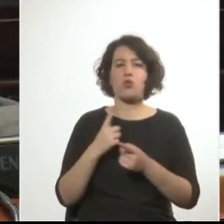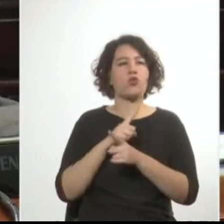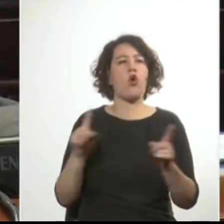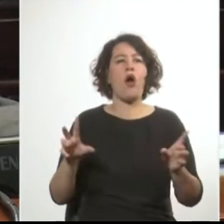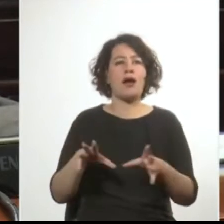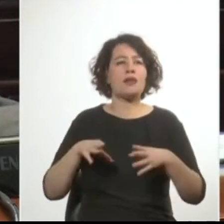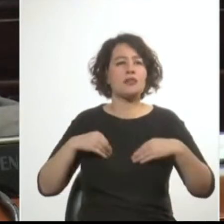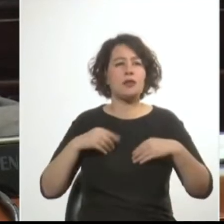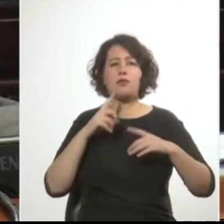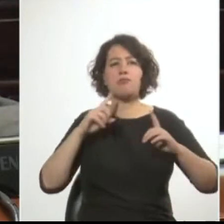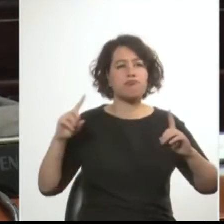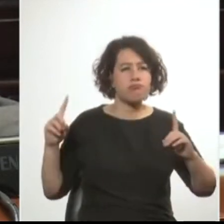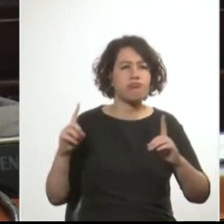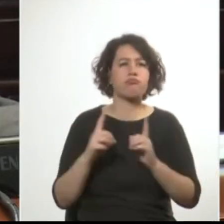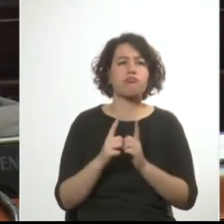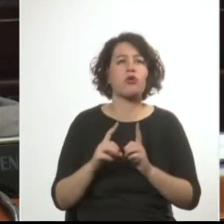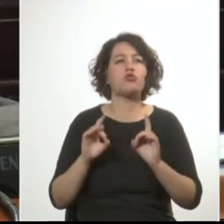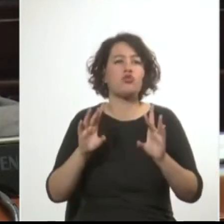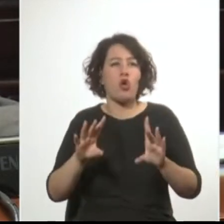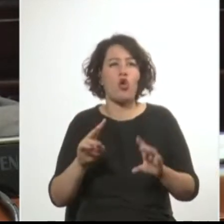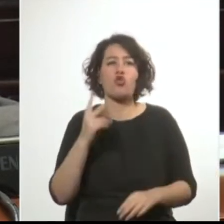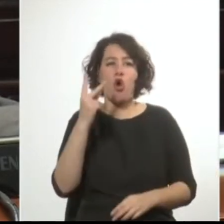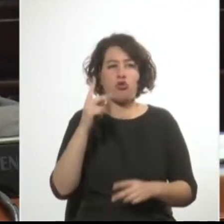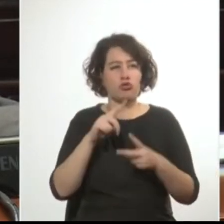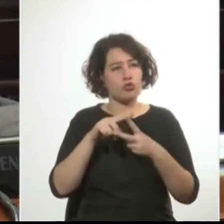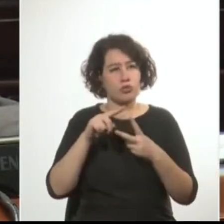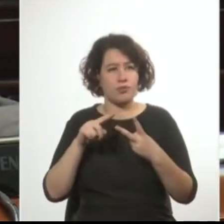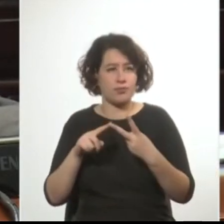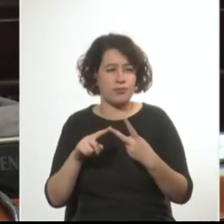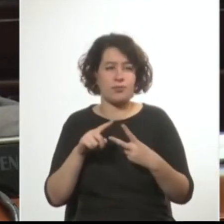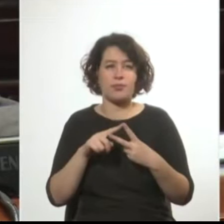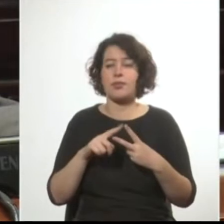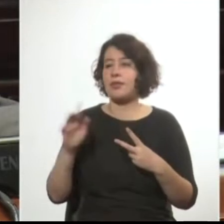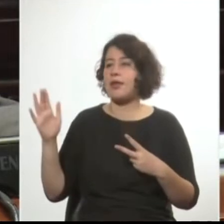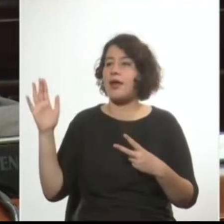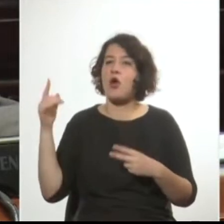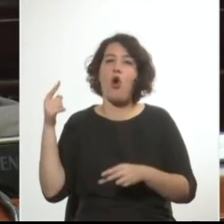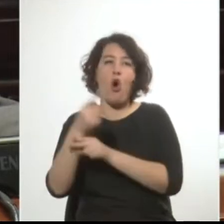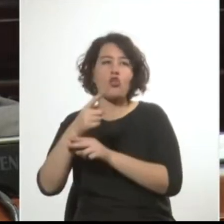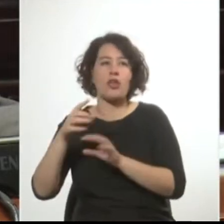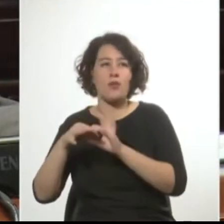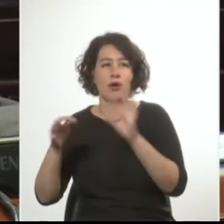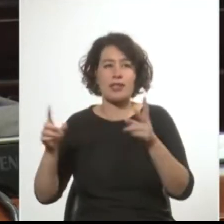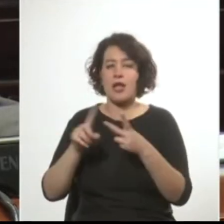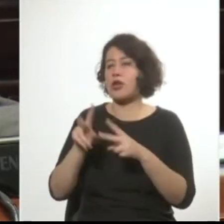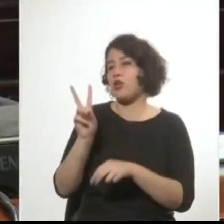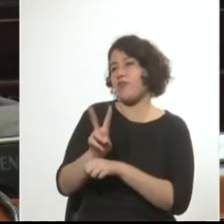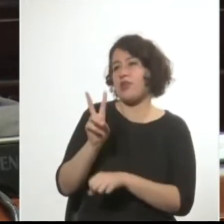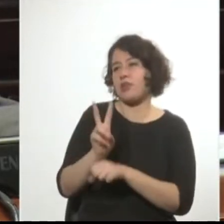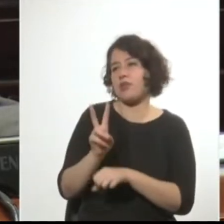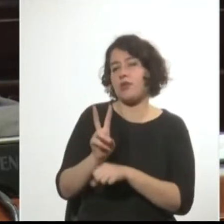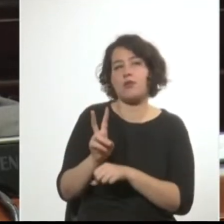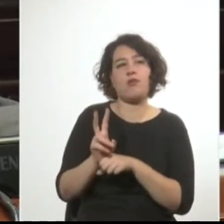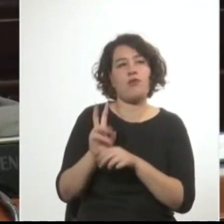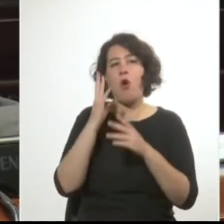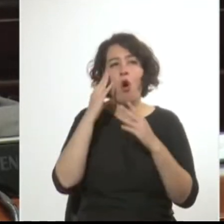simplifique el escenario limitándolo a dos actores, los agresores a la democracia y los que la defendieron, dejando a